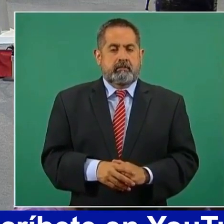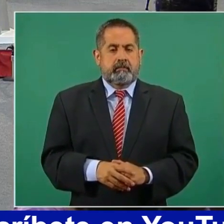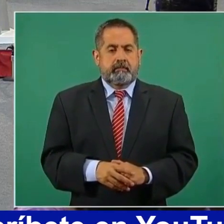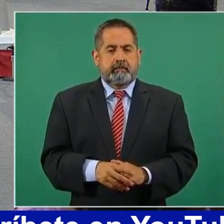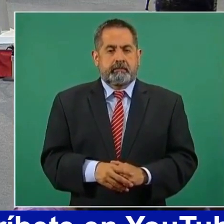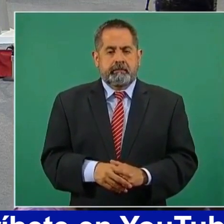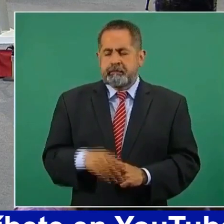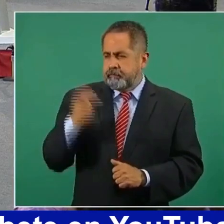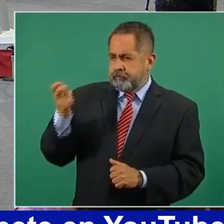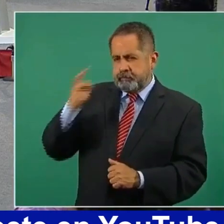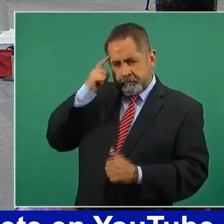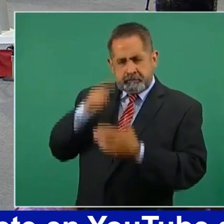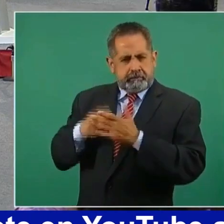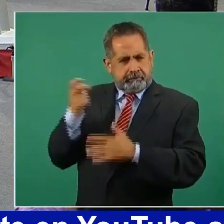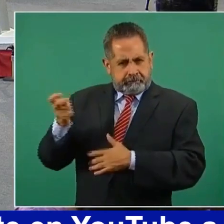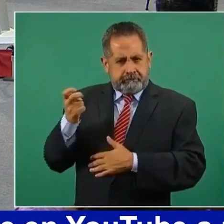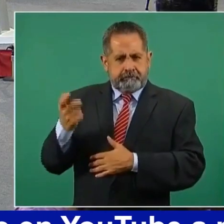ese es.